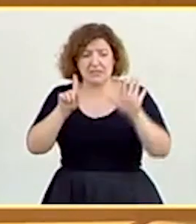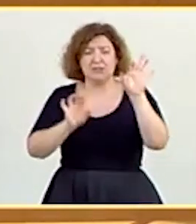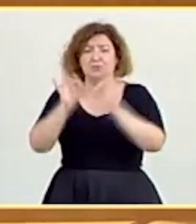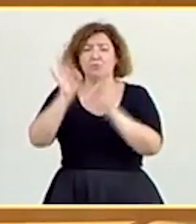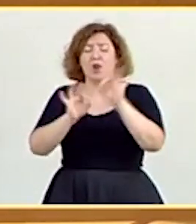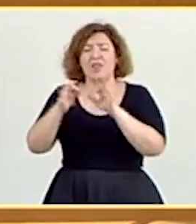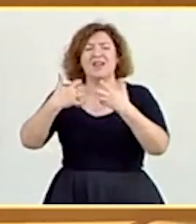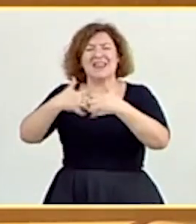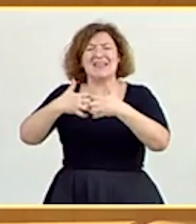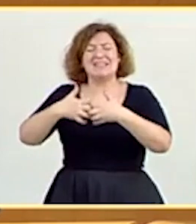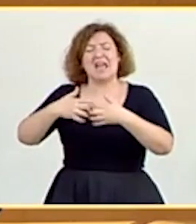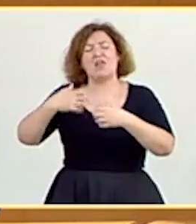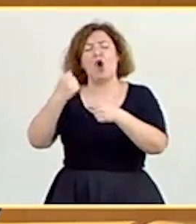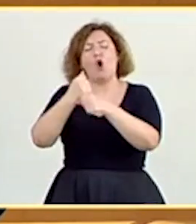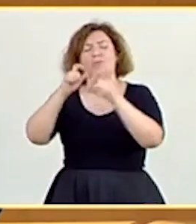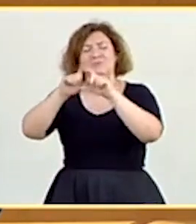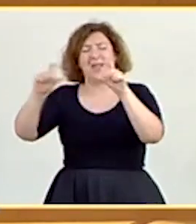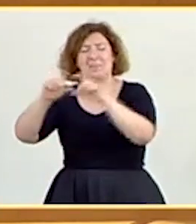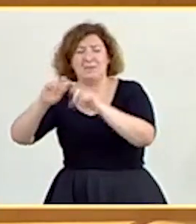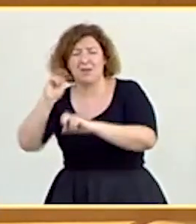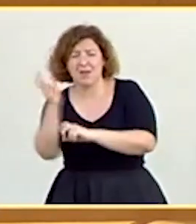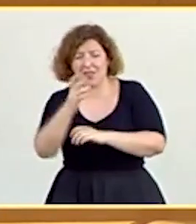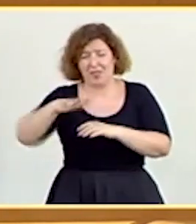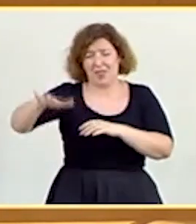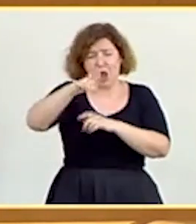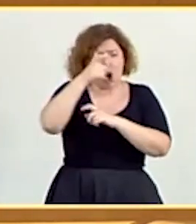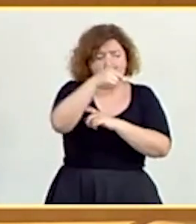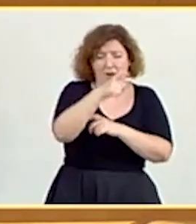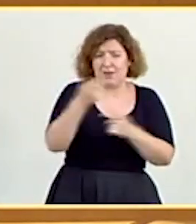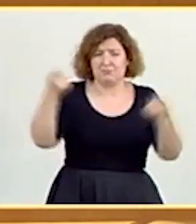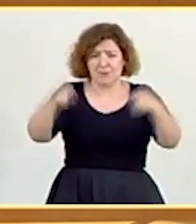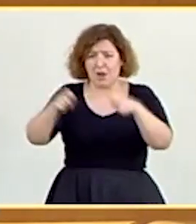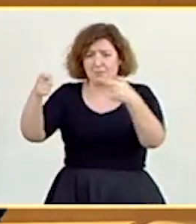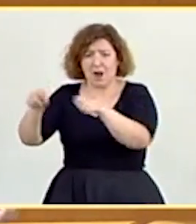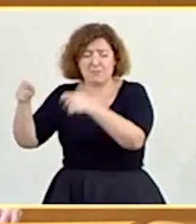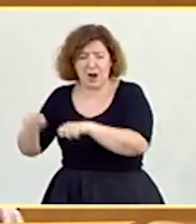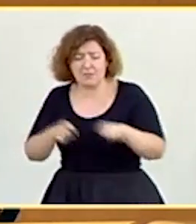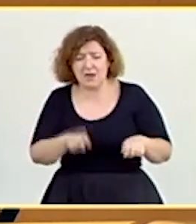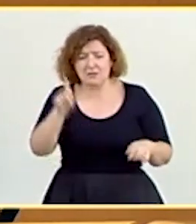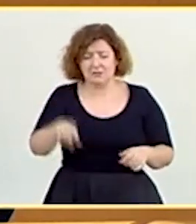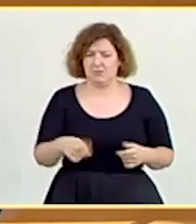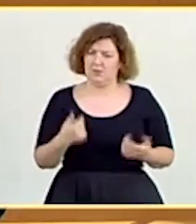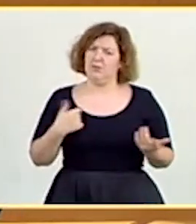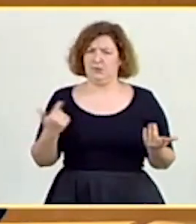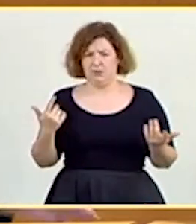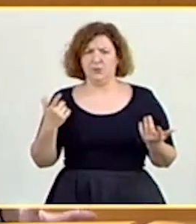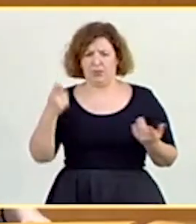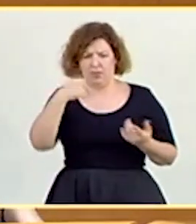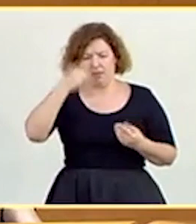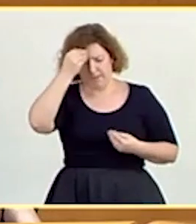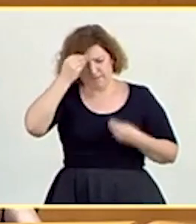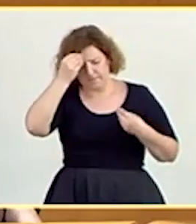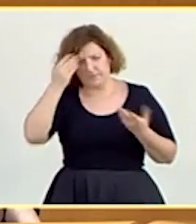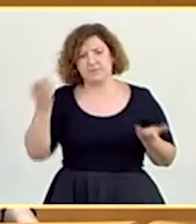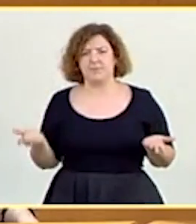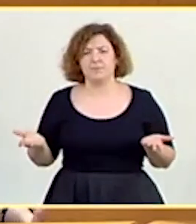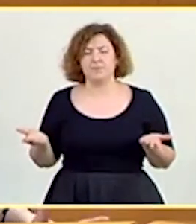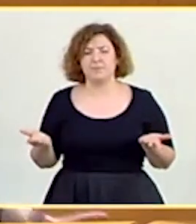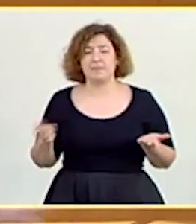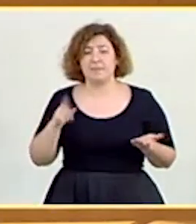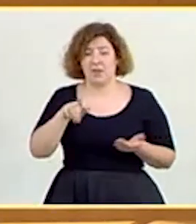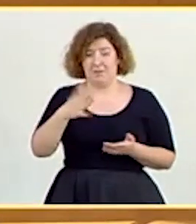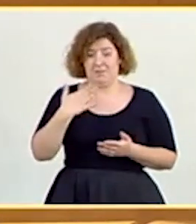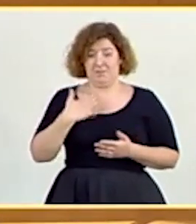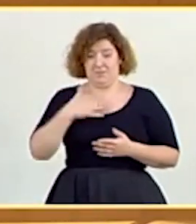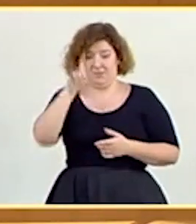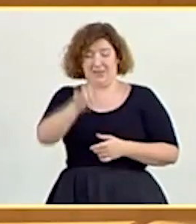tejido industrial local que ha echado el cierre bajo el mandato del señor Sánchez. Hombre, esto es preocupante, habría que hacérselo mirar. Usted ha sido ministra la titular